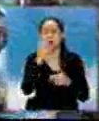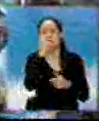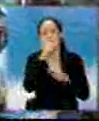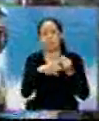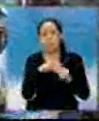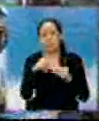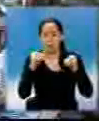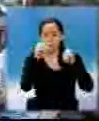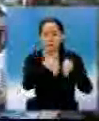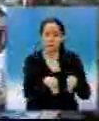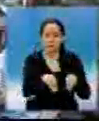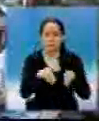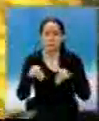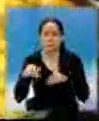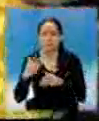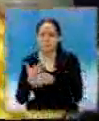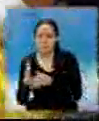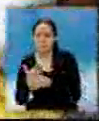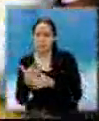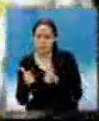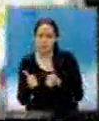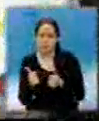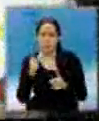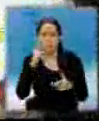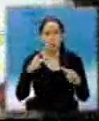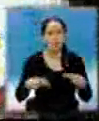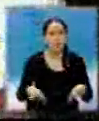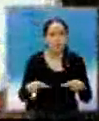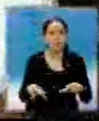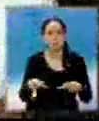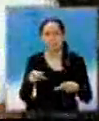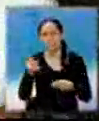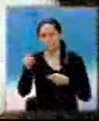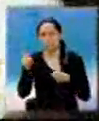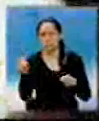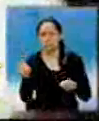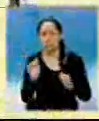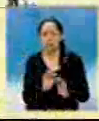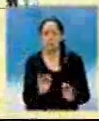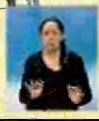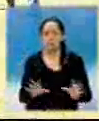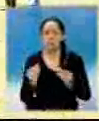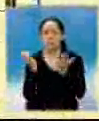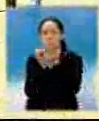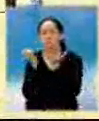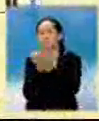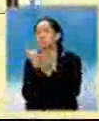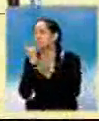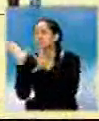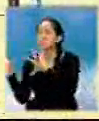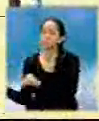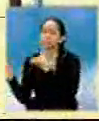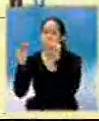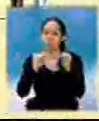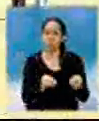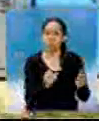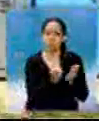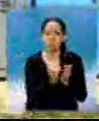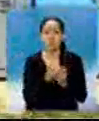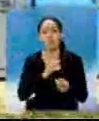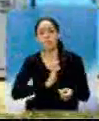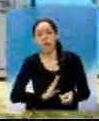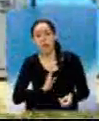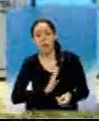familias. Algunos han logrado acomodar sus negocios. Los niños tuvieron que ser trasladados de sus centros de estudio. Las áreas de baños,